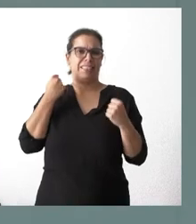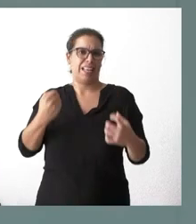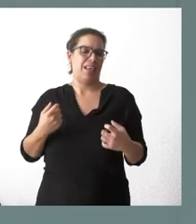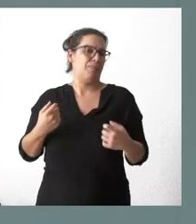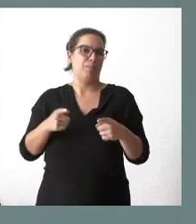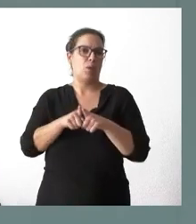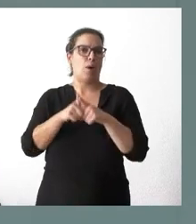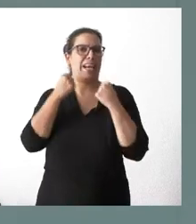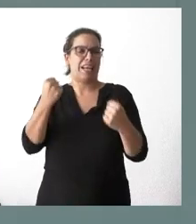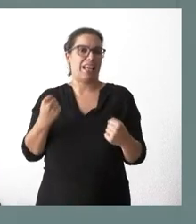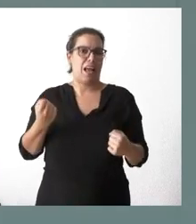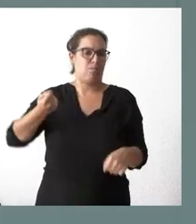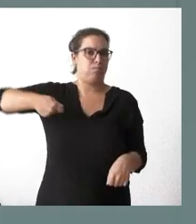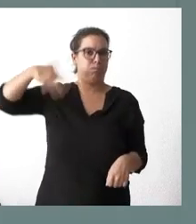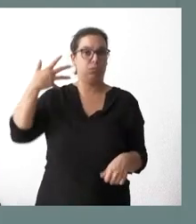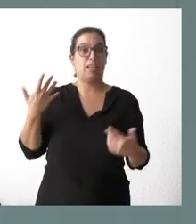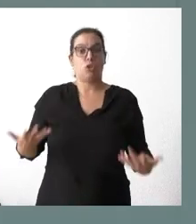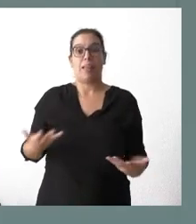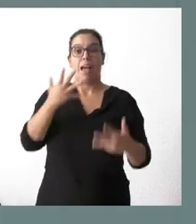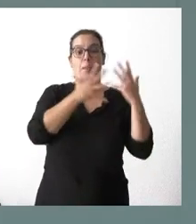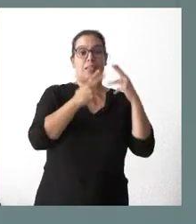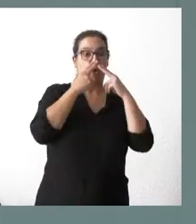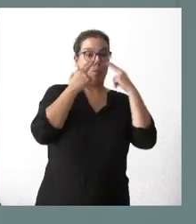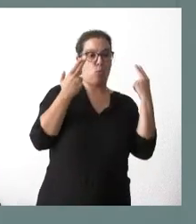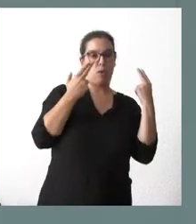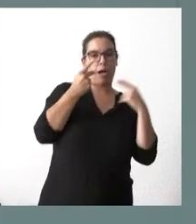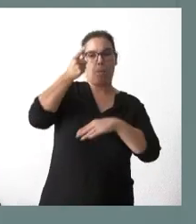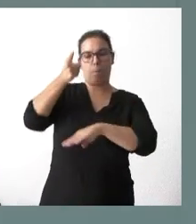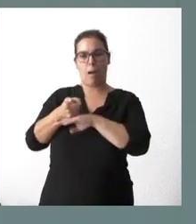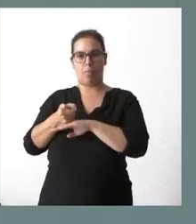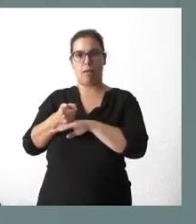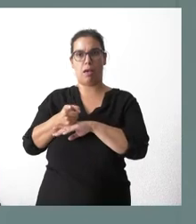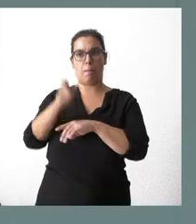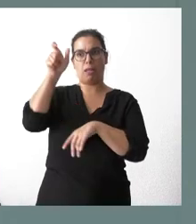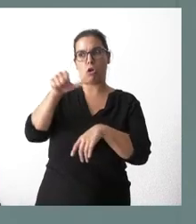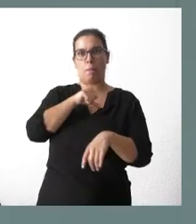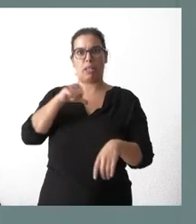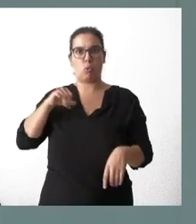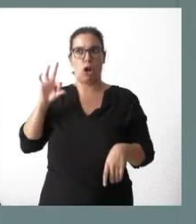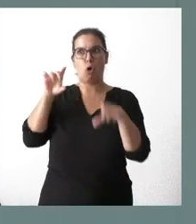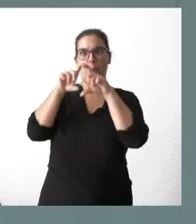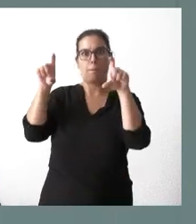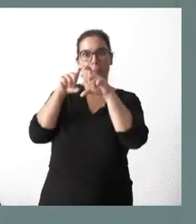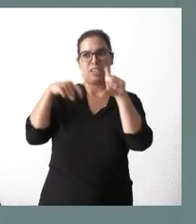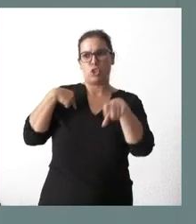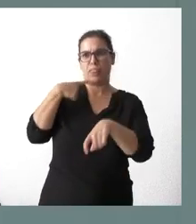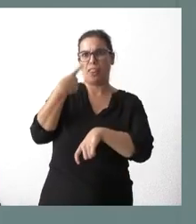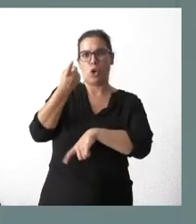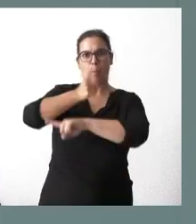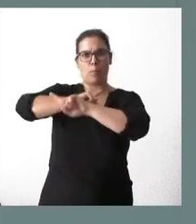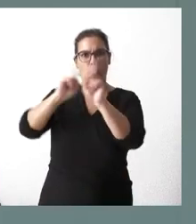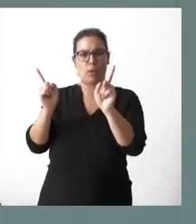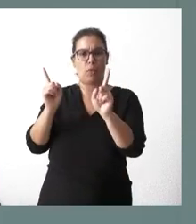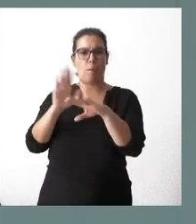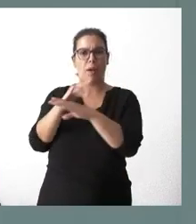Y, por tanto, esto de que las Administraciones públicas le digan a un particular o a una empresa prohibirle para que ahorre cuando